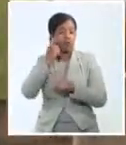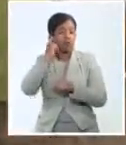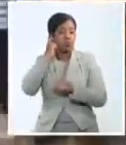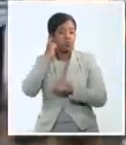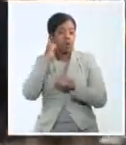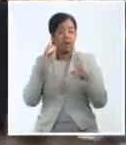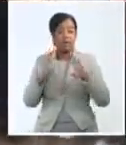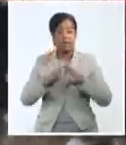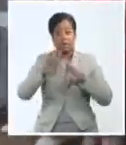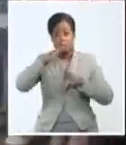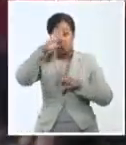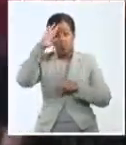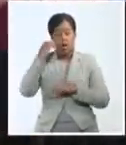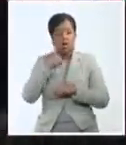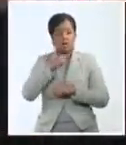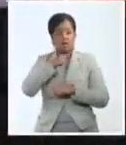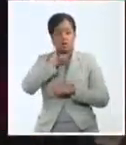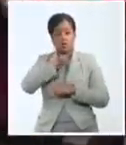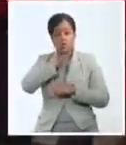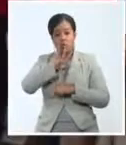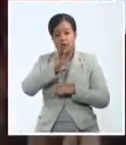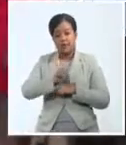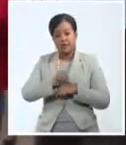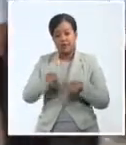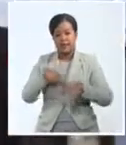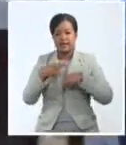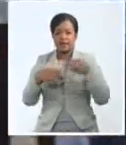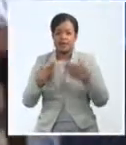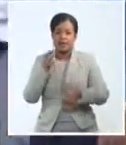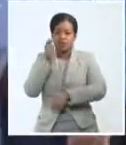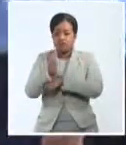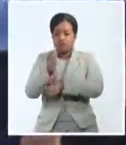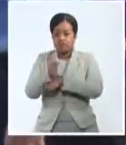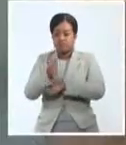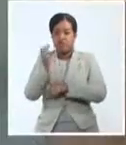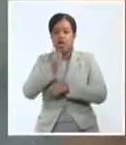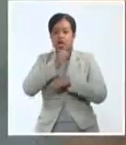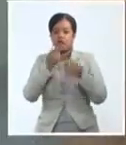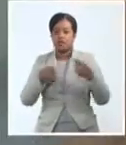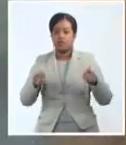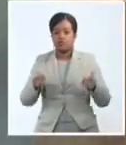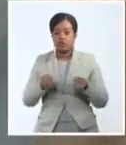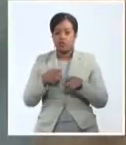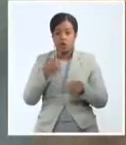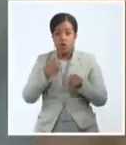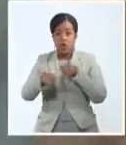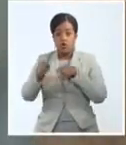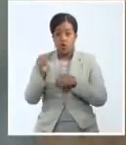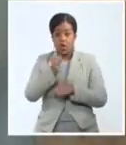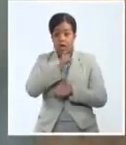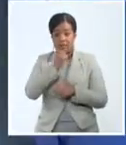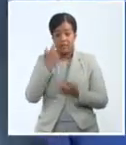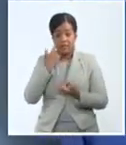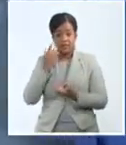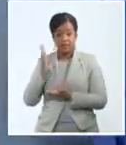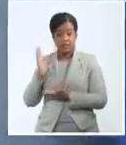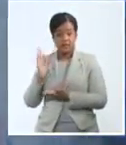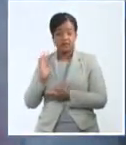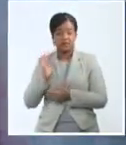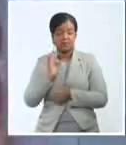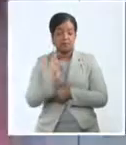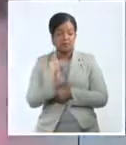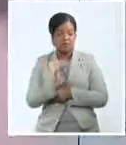en Cuba en 1940 y se dedicó a la enseñanza de la interpretación musical. El cantante y maestro lírico Hugo Sle fue